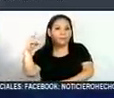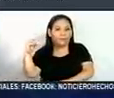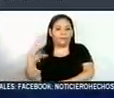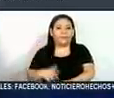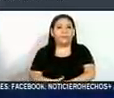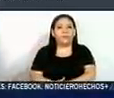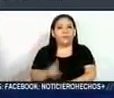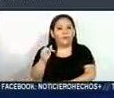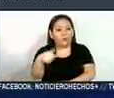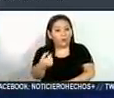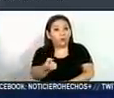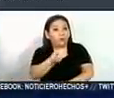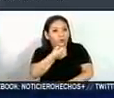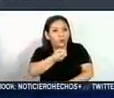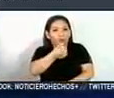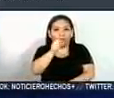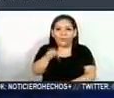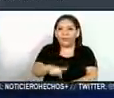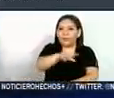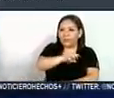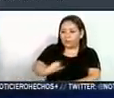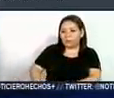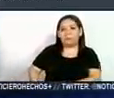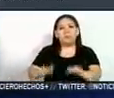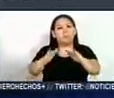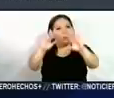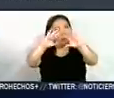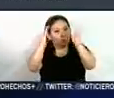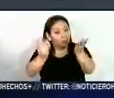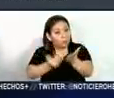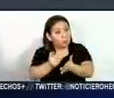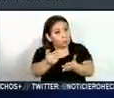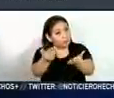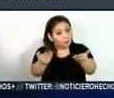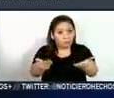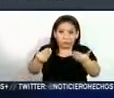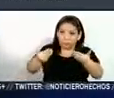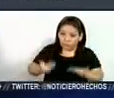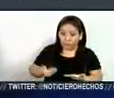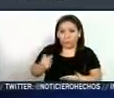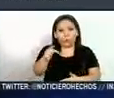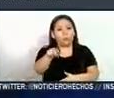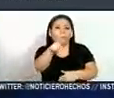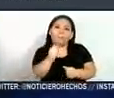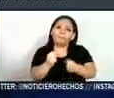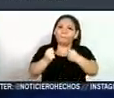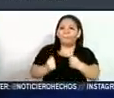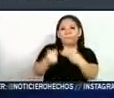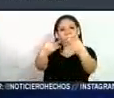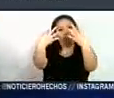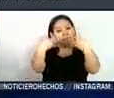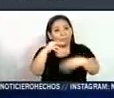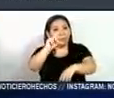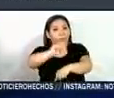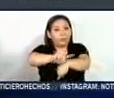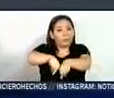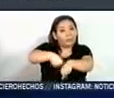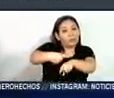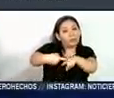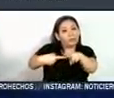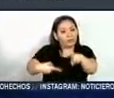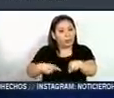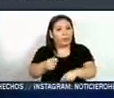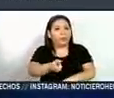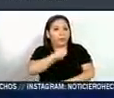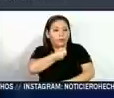Tenemos un amplio panorama a nivel local como a nivel internacional, así que le invitamos a ustedes que se acomoden y se queden con nosotros en esta hora con 30 minutos